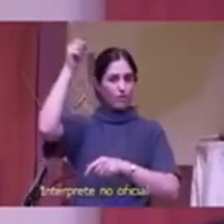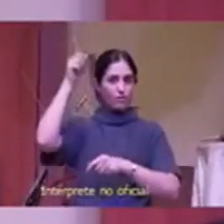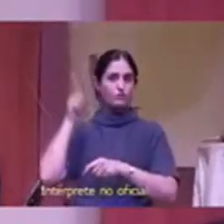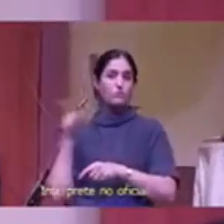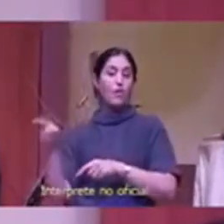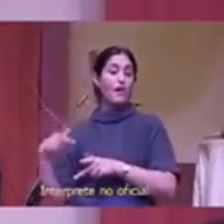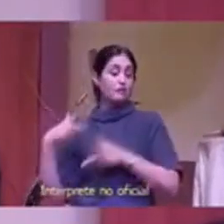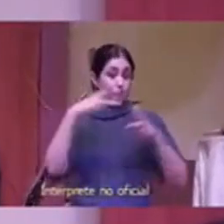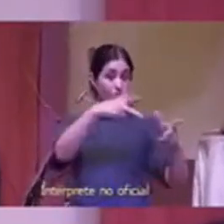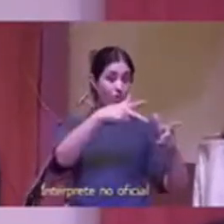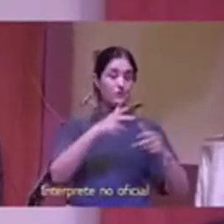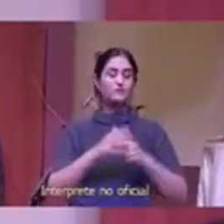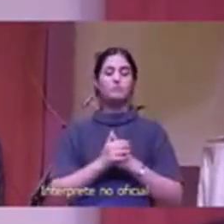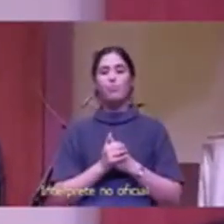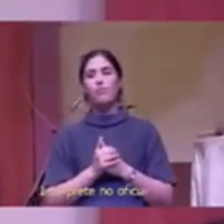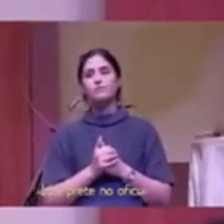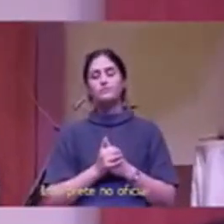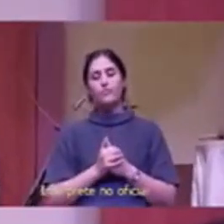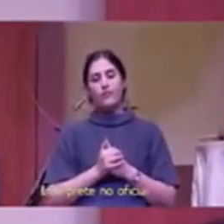veces él